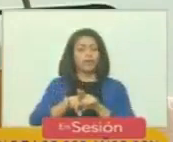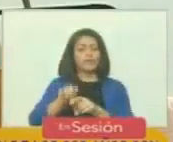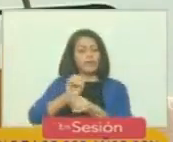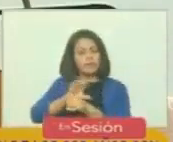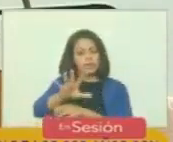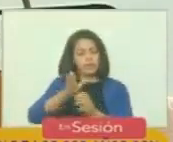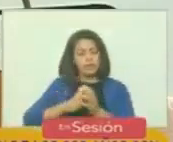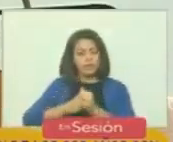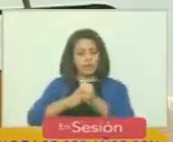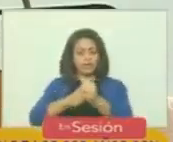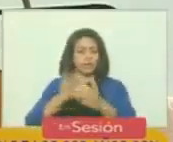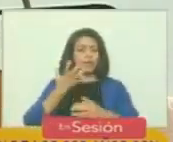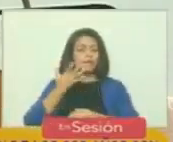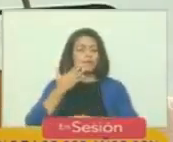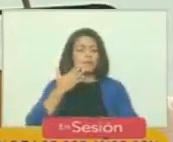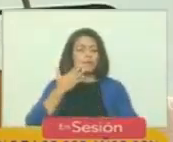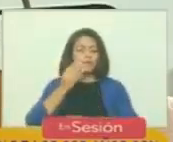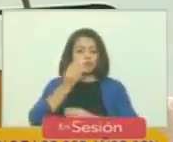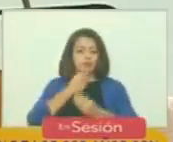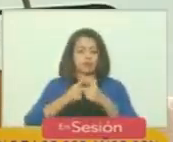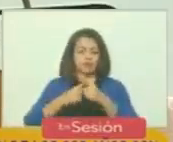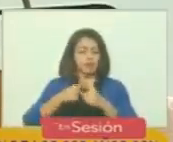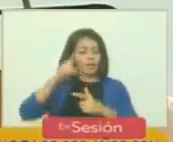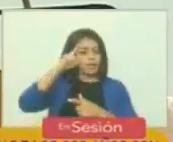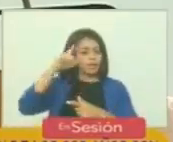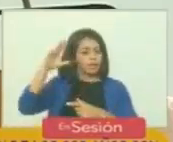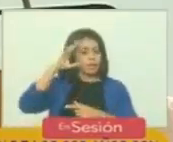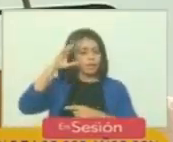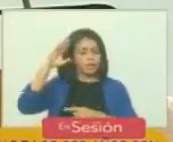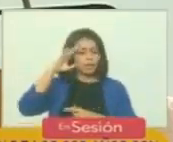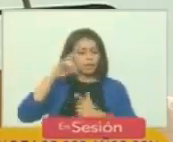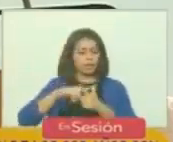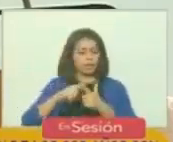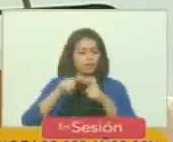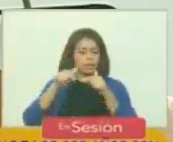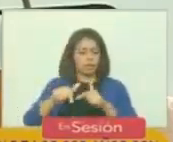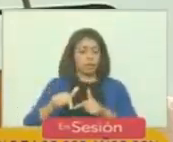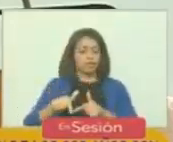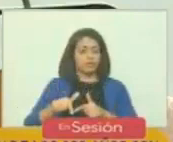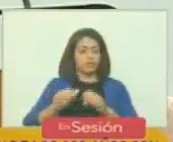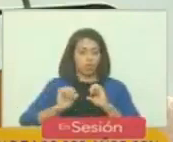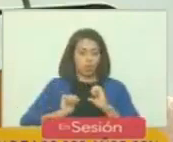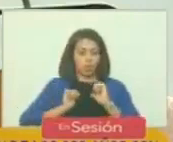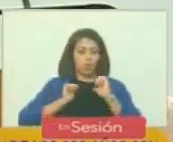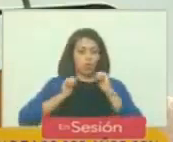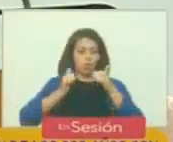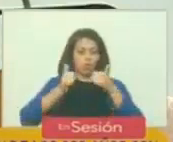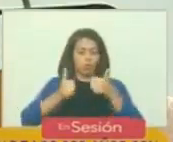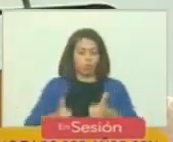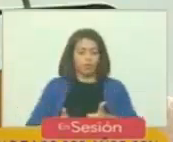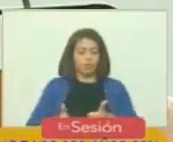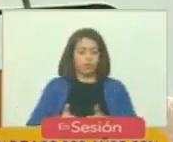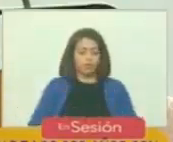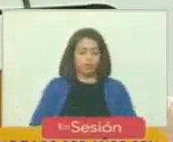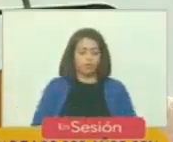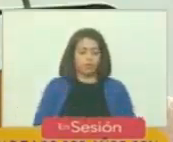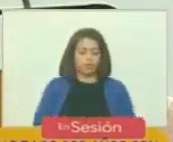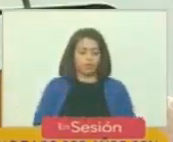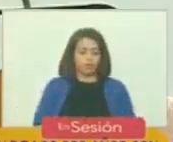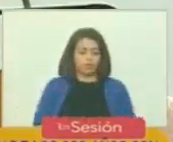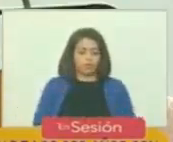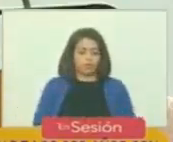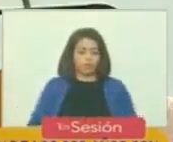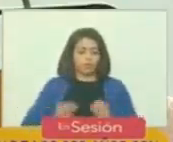guía y ejemplo alimento e inspiración se desprende el se